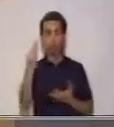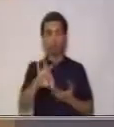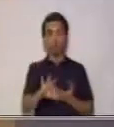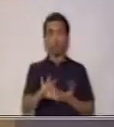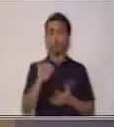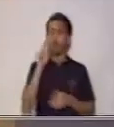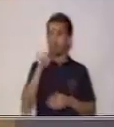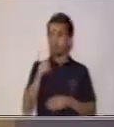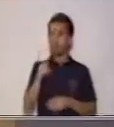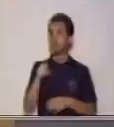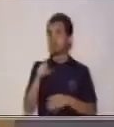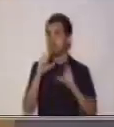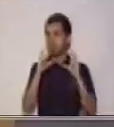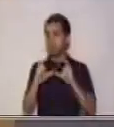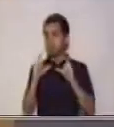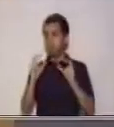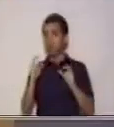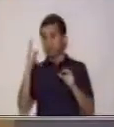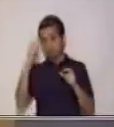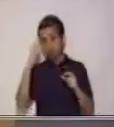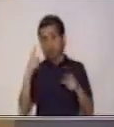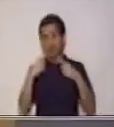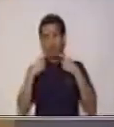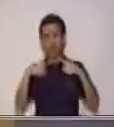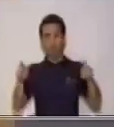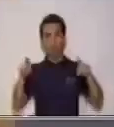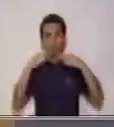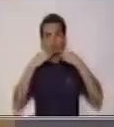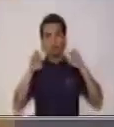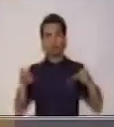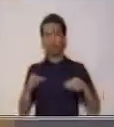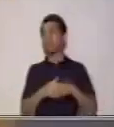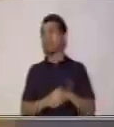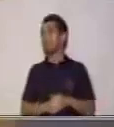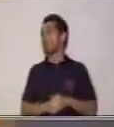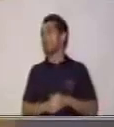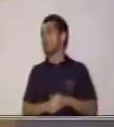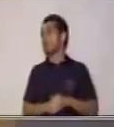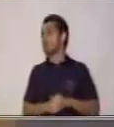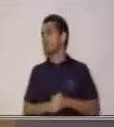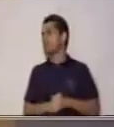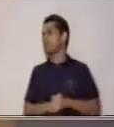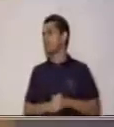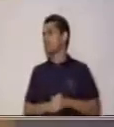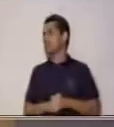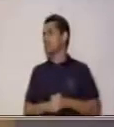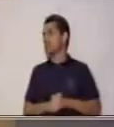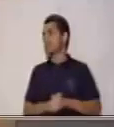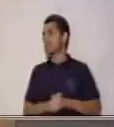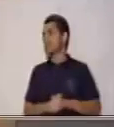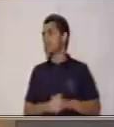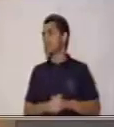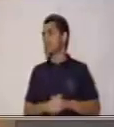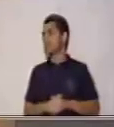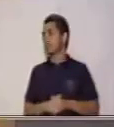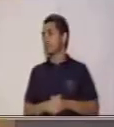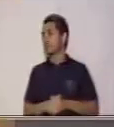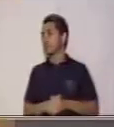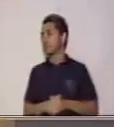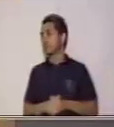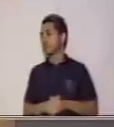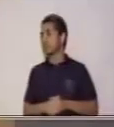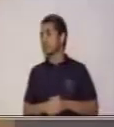parte del anuncio publicitario. También vamos a encontrar en los anuncios